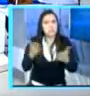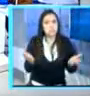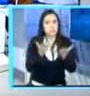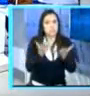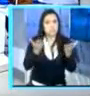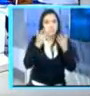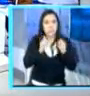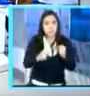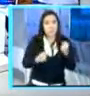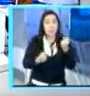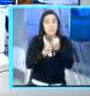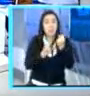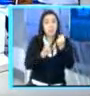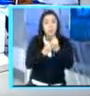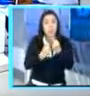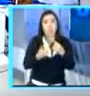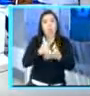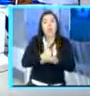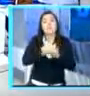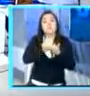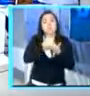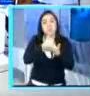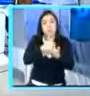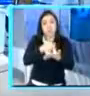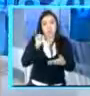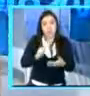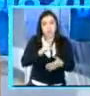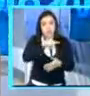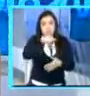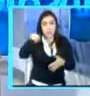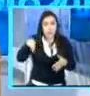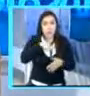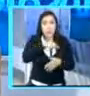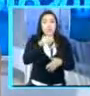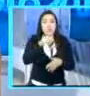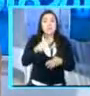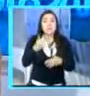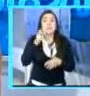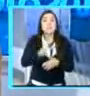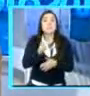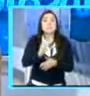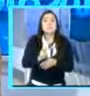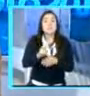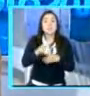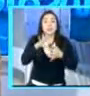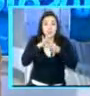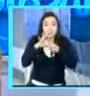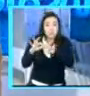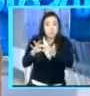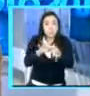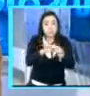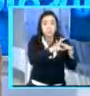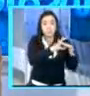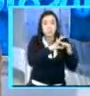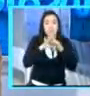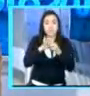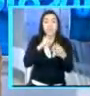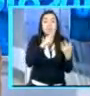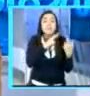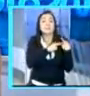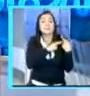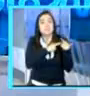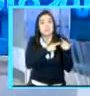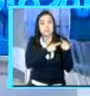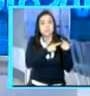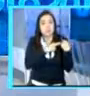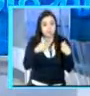navegar de una manera relativamente buena. Pero lo esencial en Guatemala en este momento es mirar el tema fiscal, tener responsabilidad